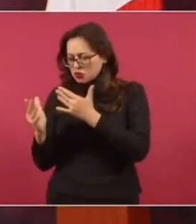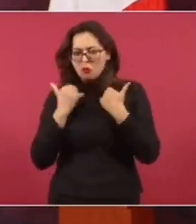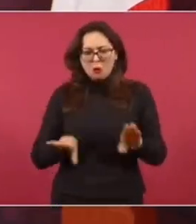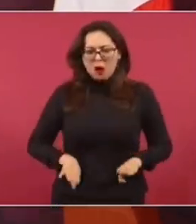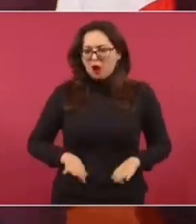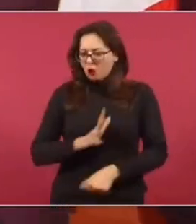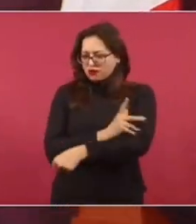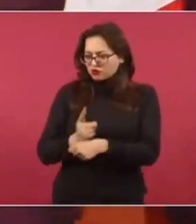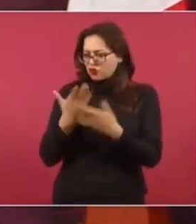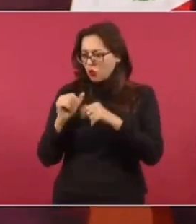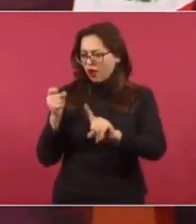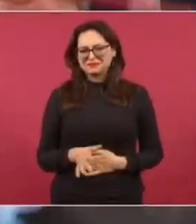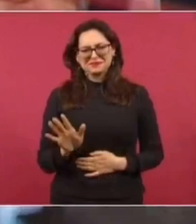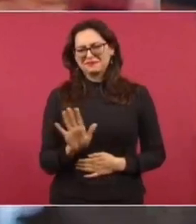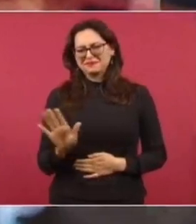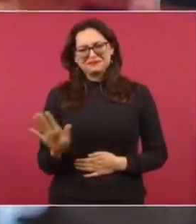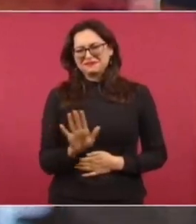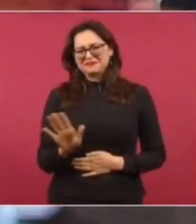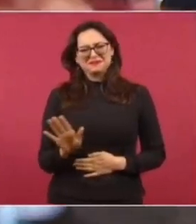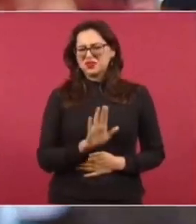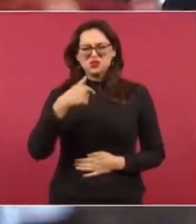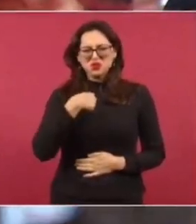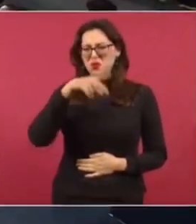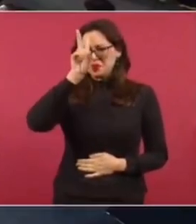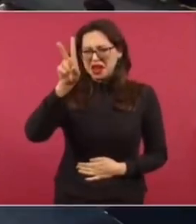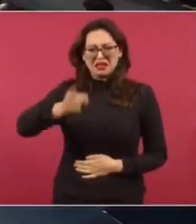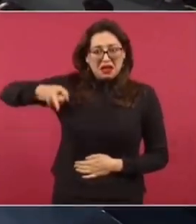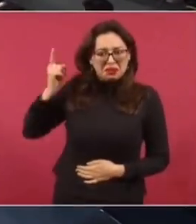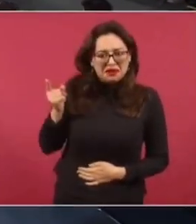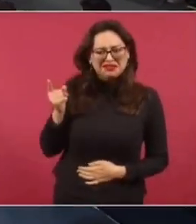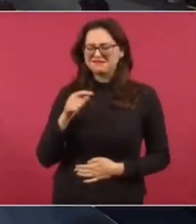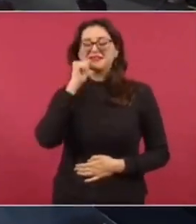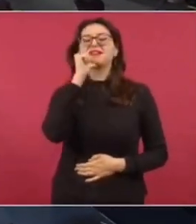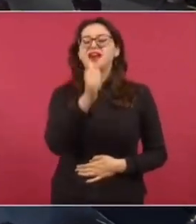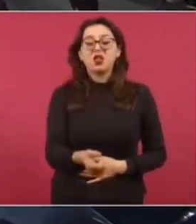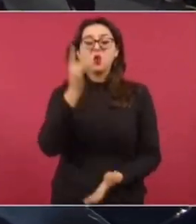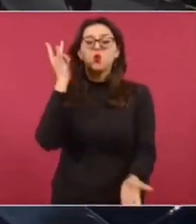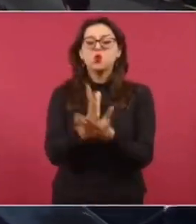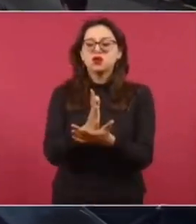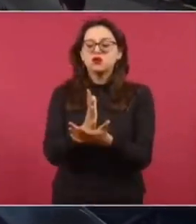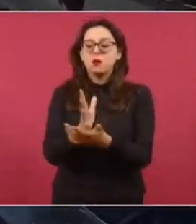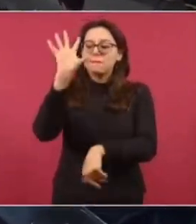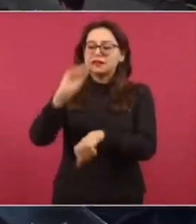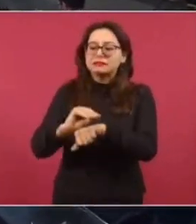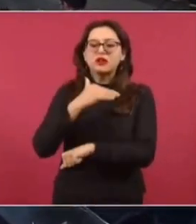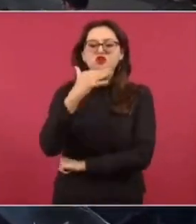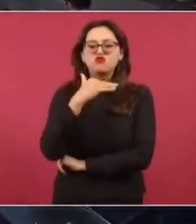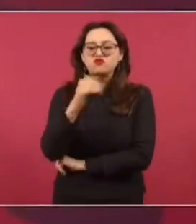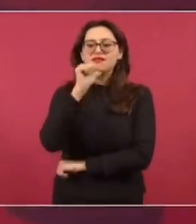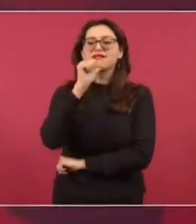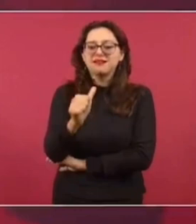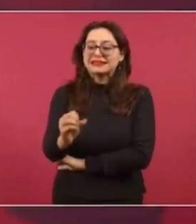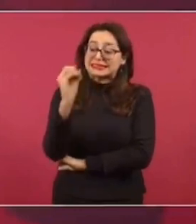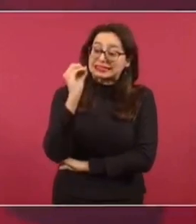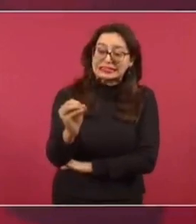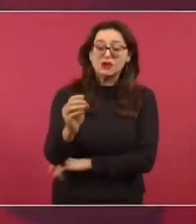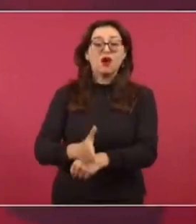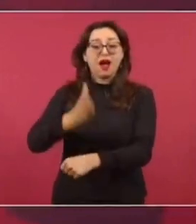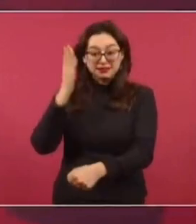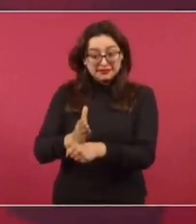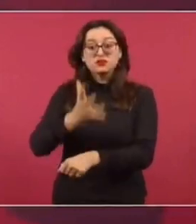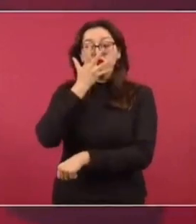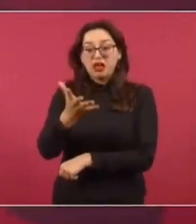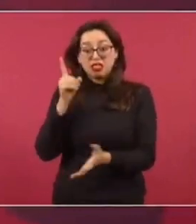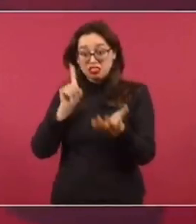es cobrando un sueldo elevadísimo. Y advertencia ni mucho menos amenaza. Es sencillamente cero corrupción, cero impunidad, nada